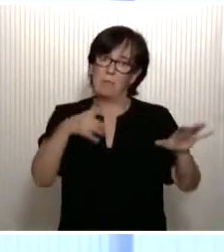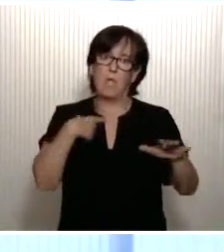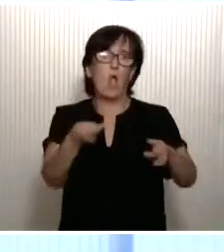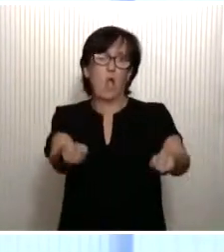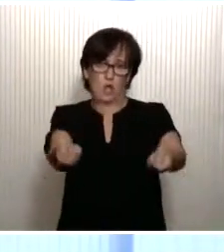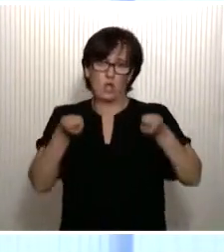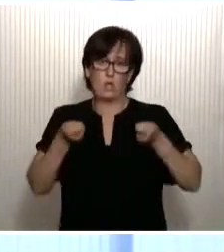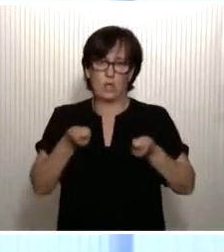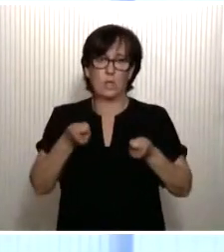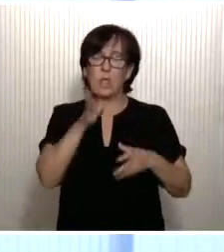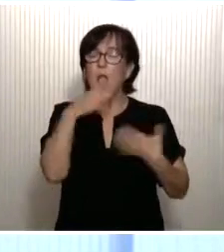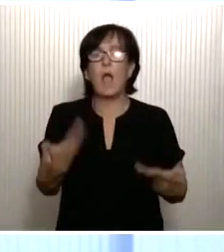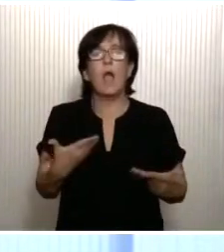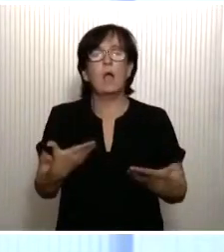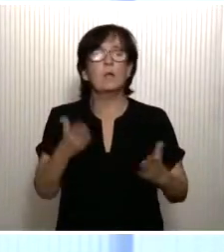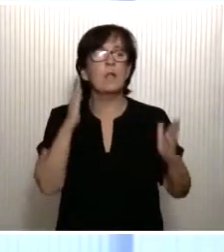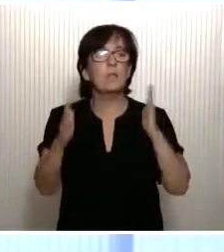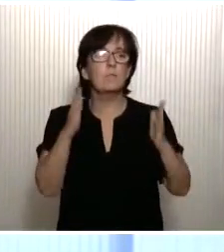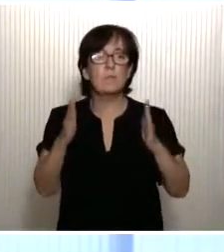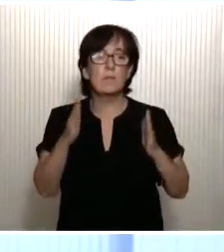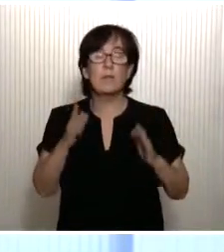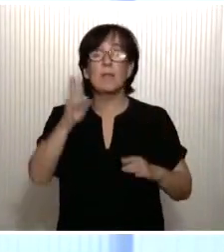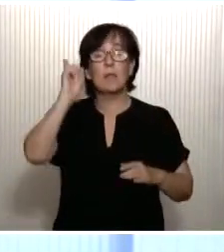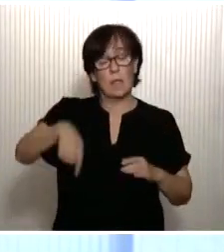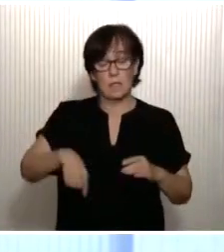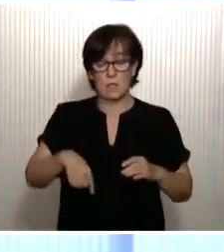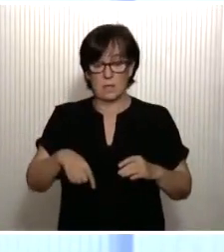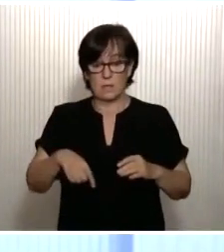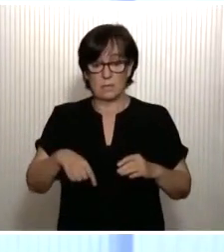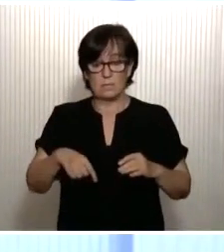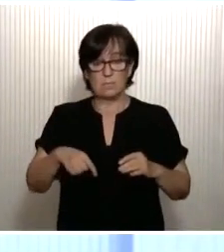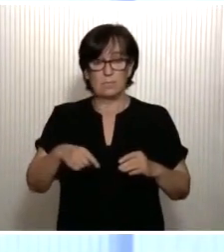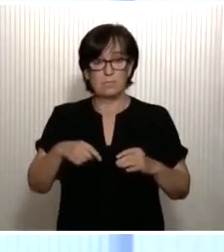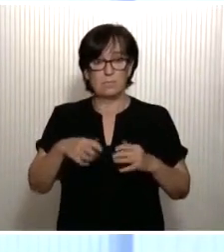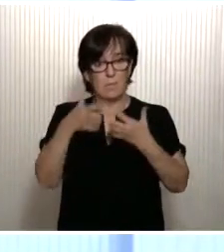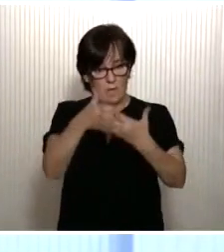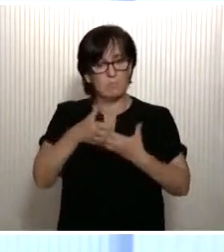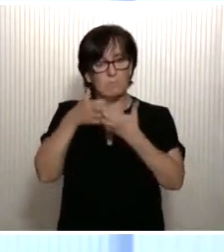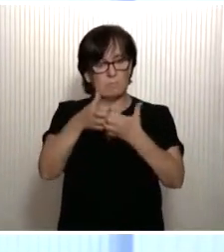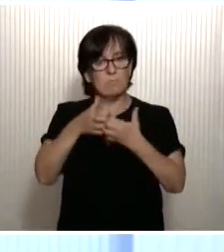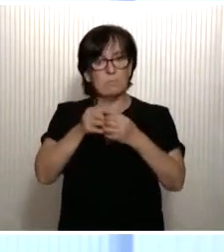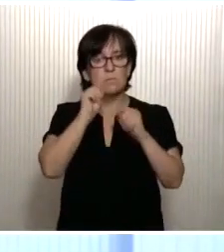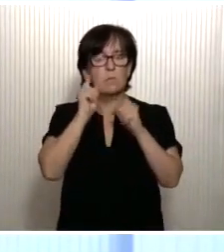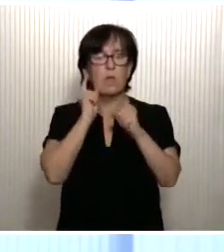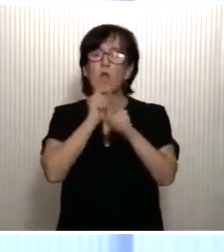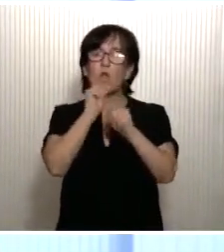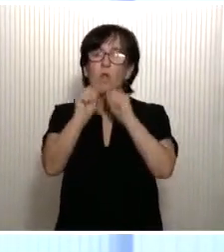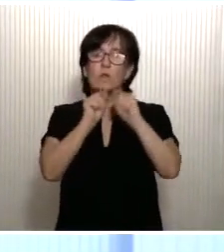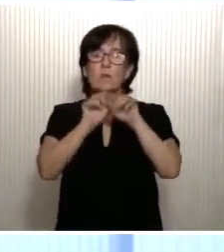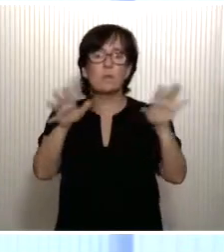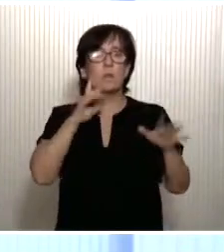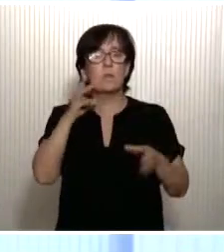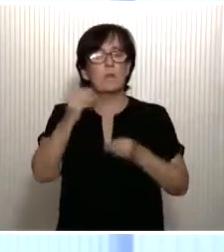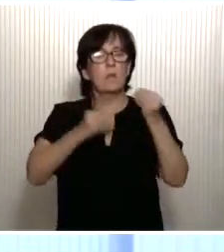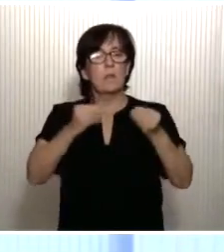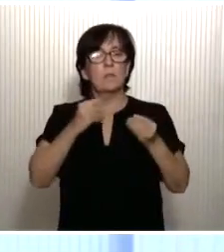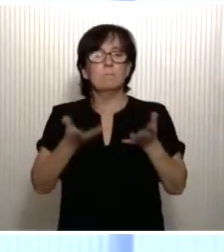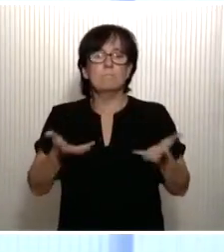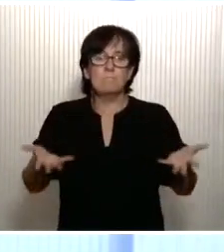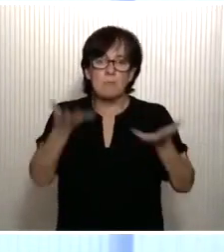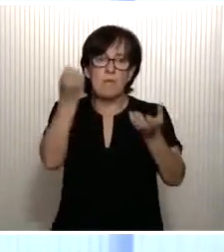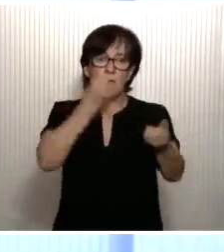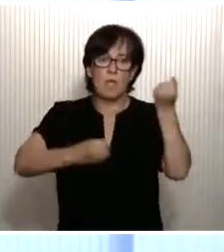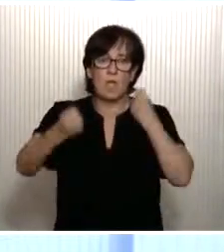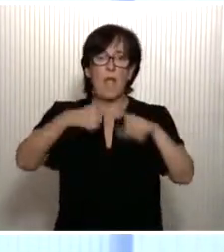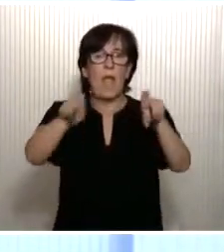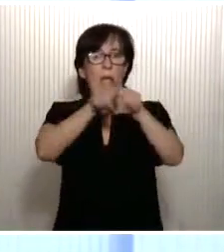Y ahora es el momento en que, además de mantener la batalla contra el virus, nos toca relanzar nuestra economía, nuestras